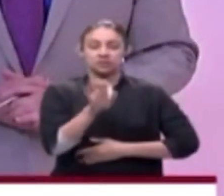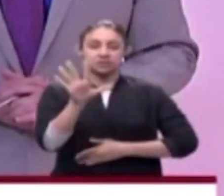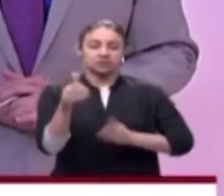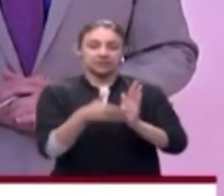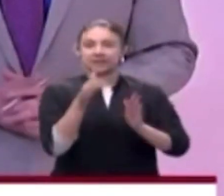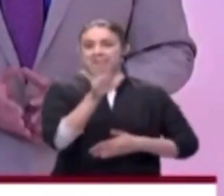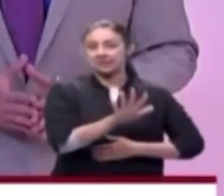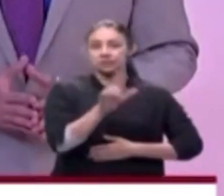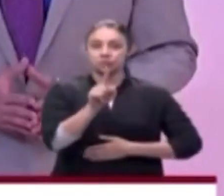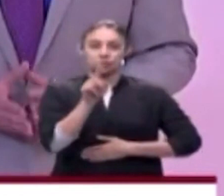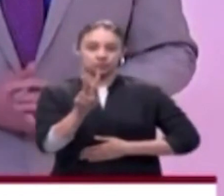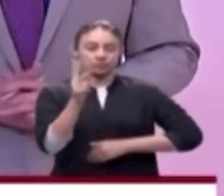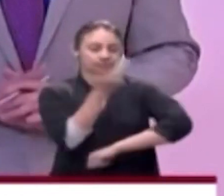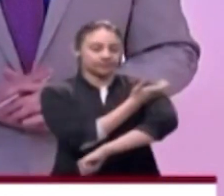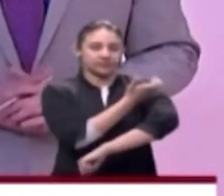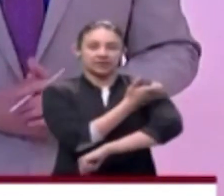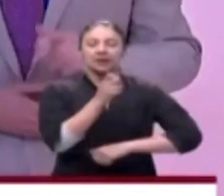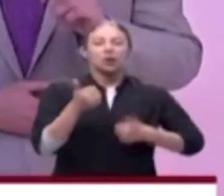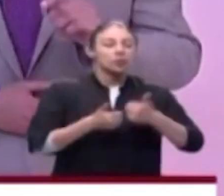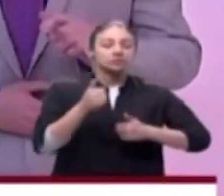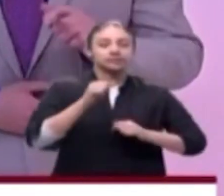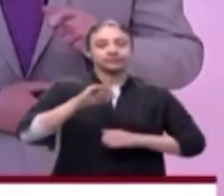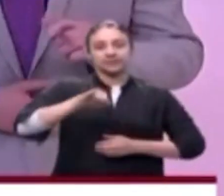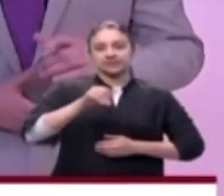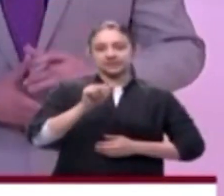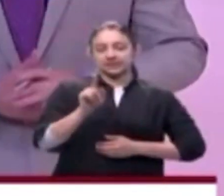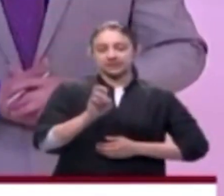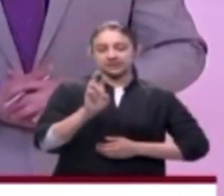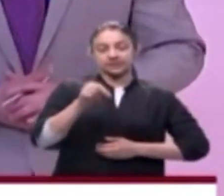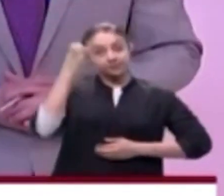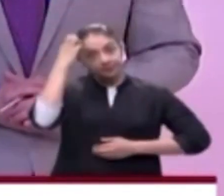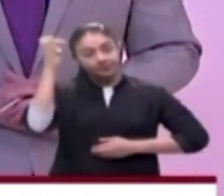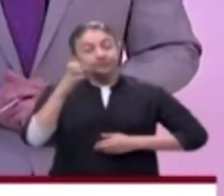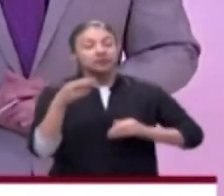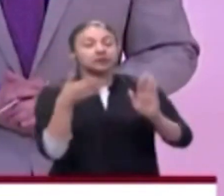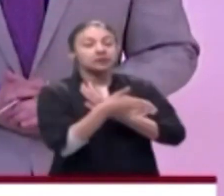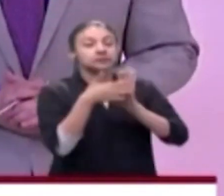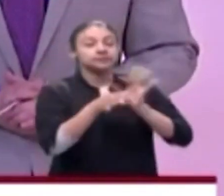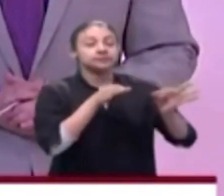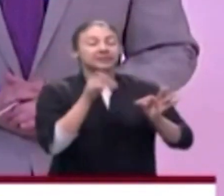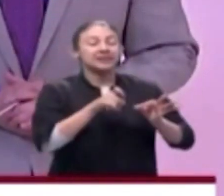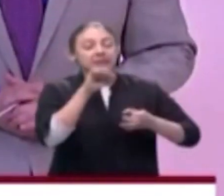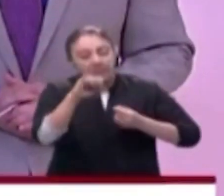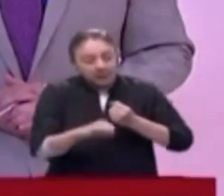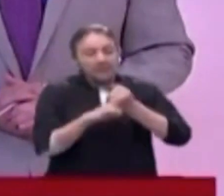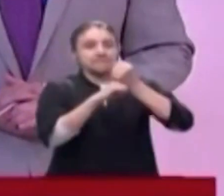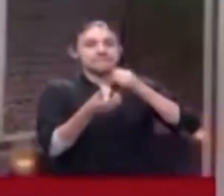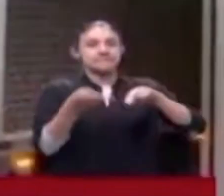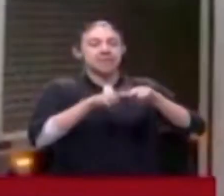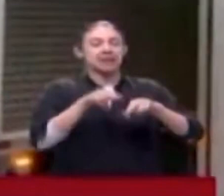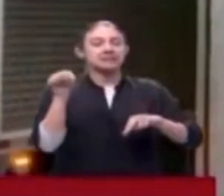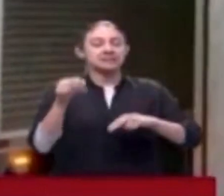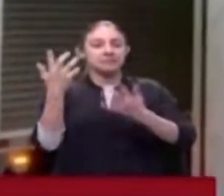mil 500 dosis de Janssen. Los expertos manifestaron que es necesario que se autorice un refuerzo de esta farmacéutica.